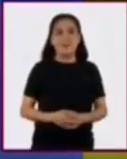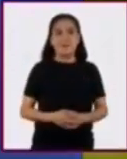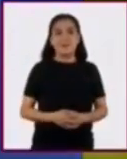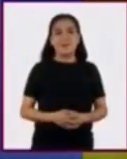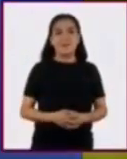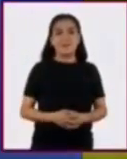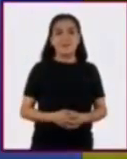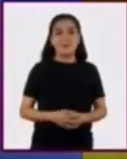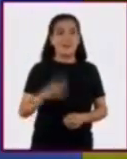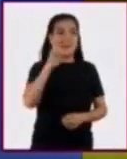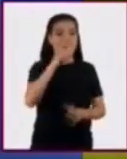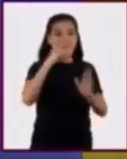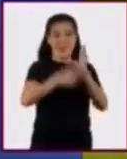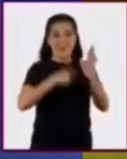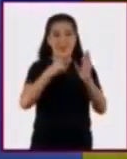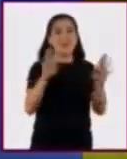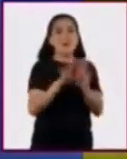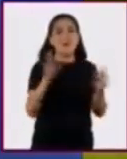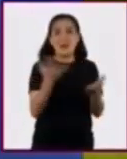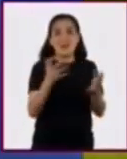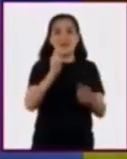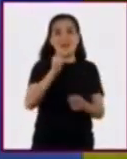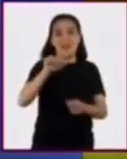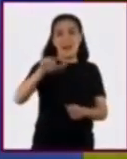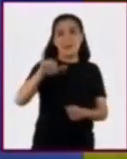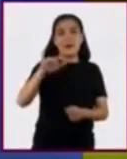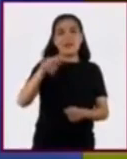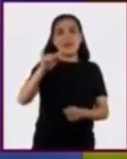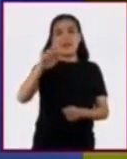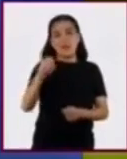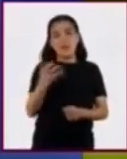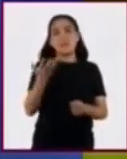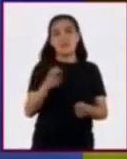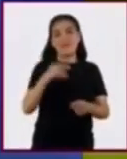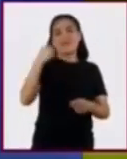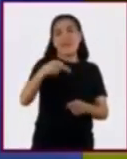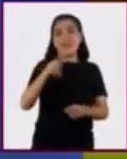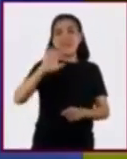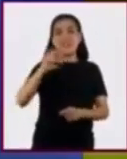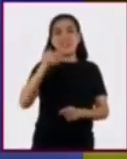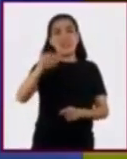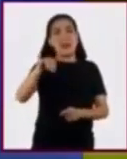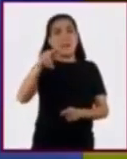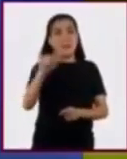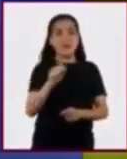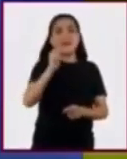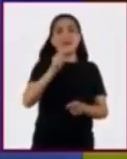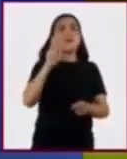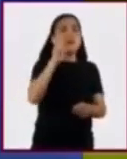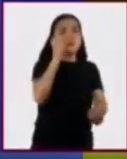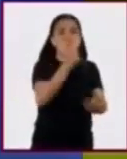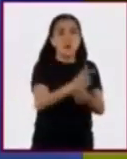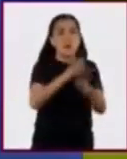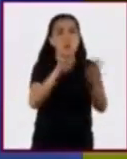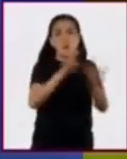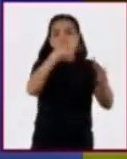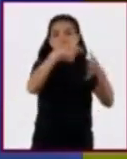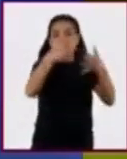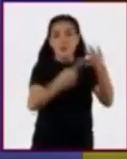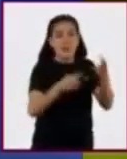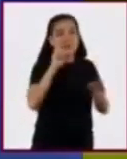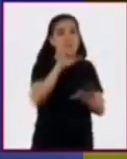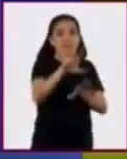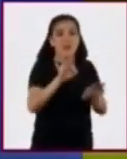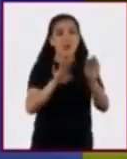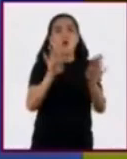Con el video de la producción del amaranto o de las chinampas, identifiquen cada proceso y los